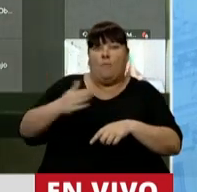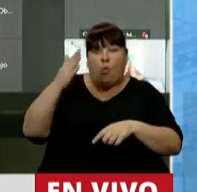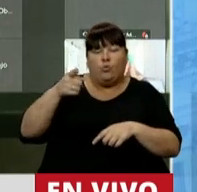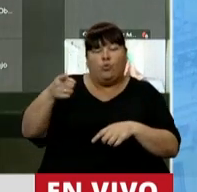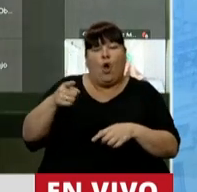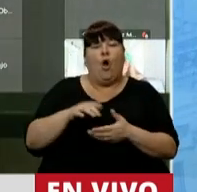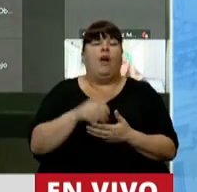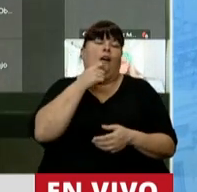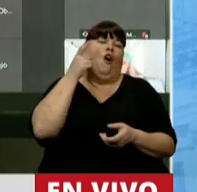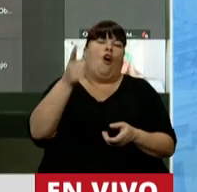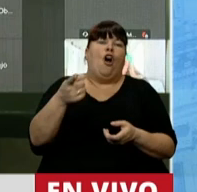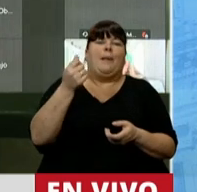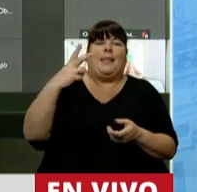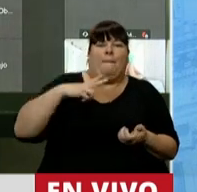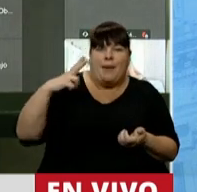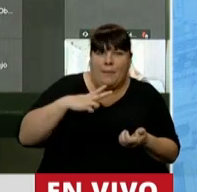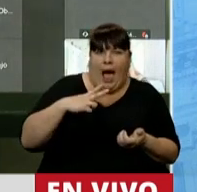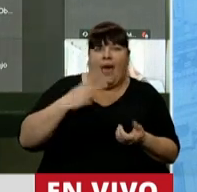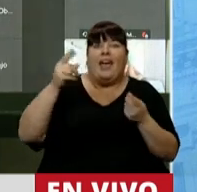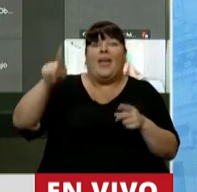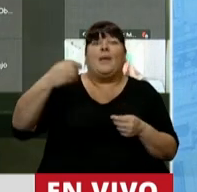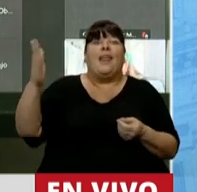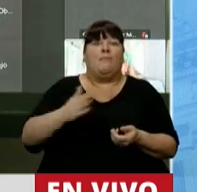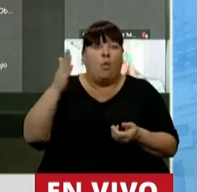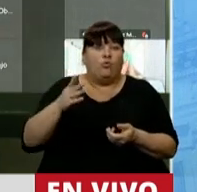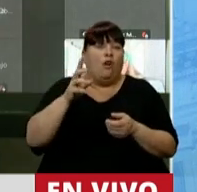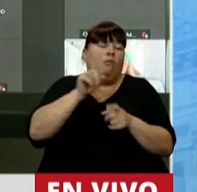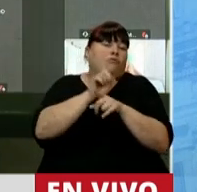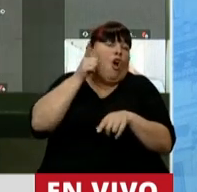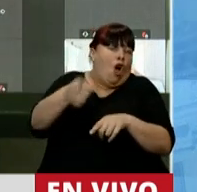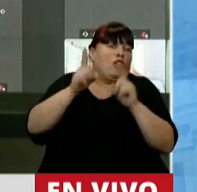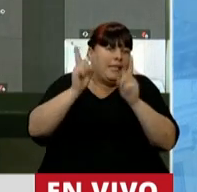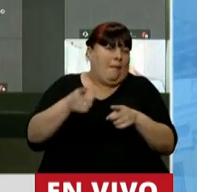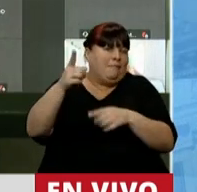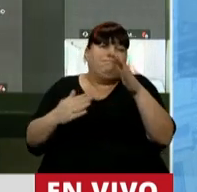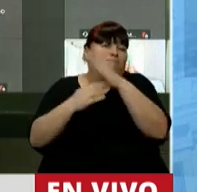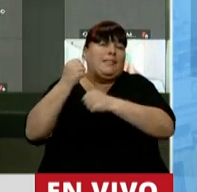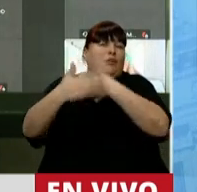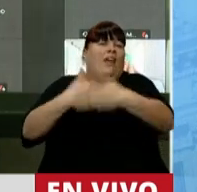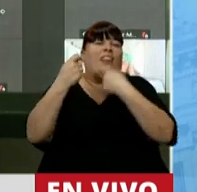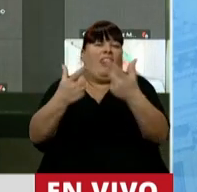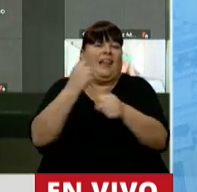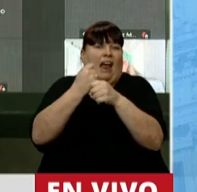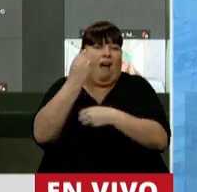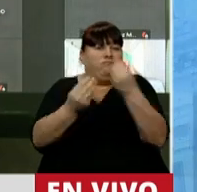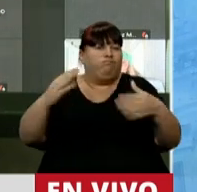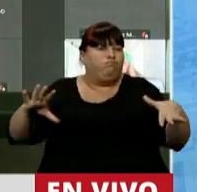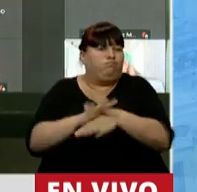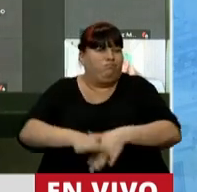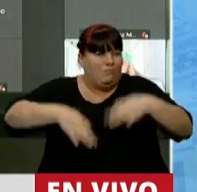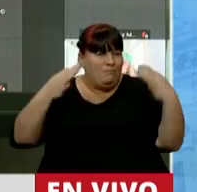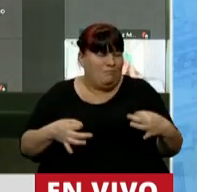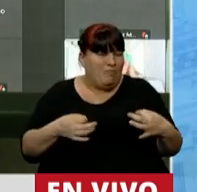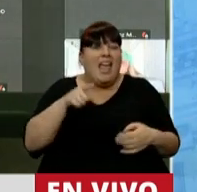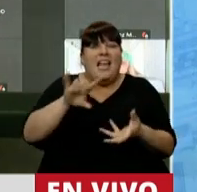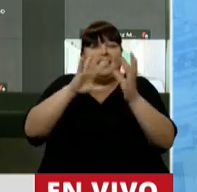ataca al capital privado productivo, se está atacando al motor que genera empleo real y germino. Y de esa manera